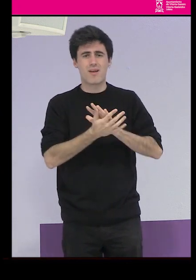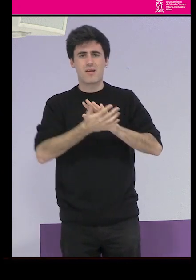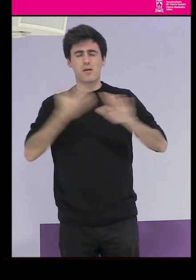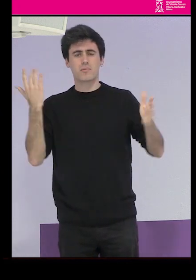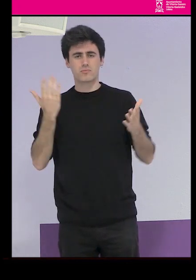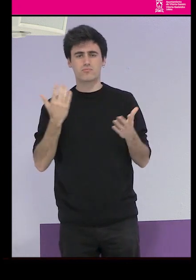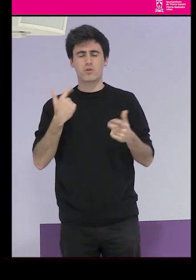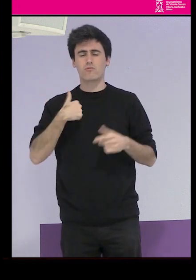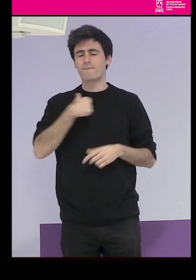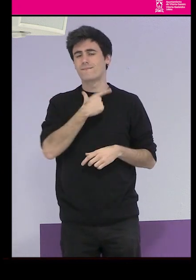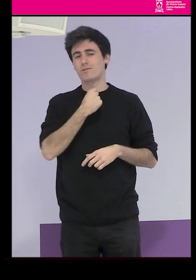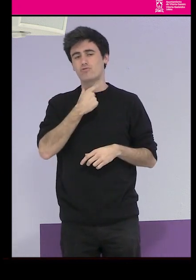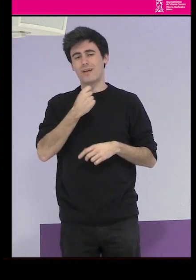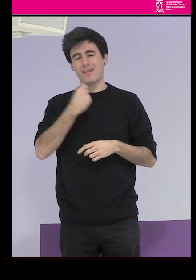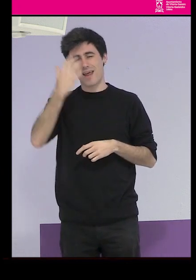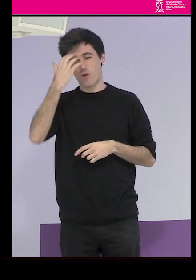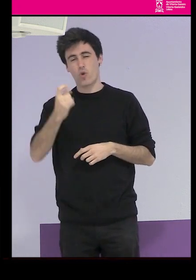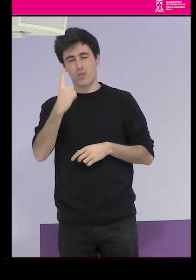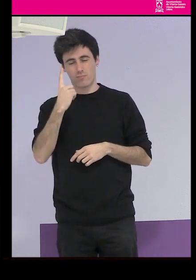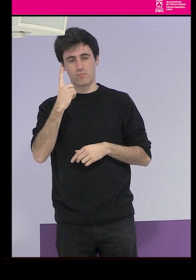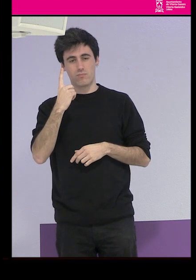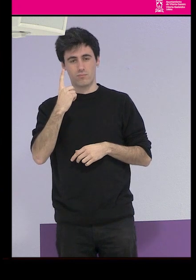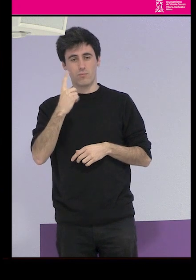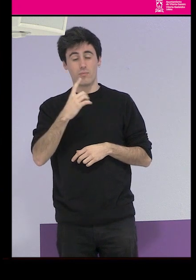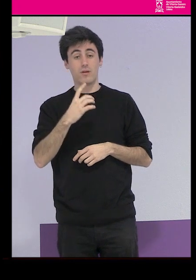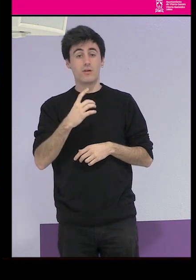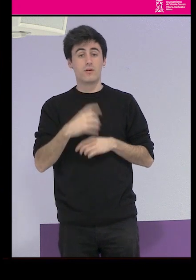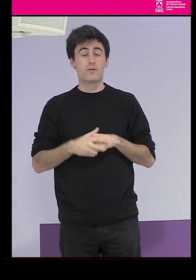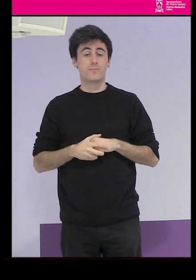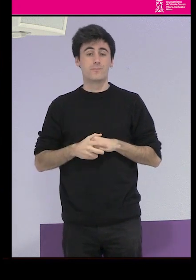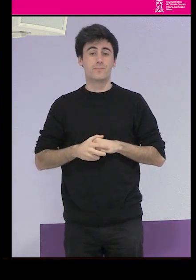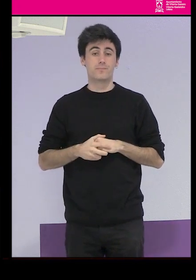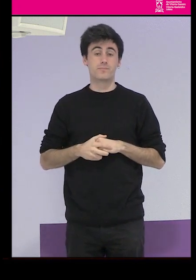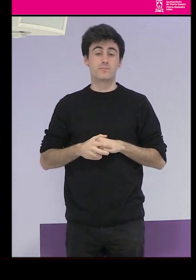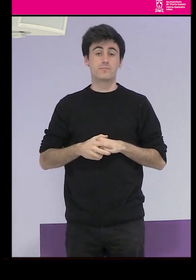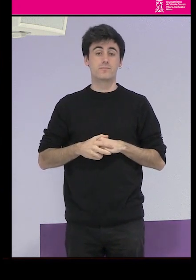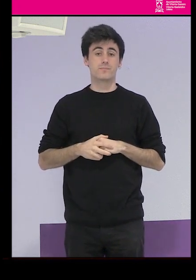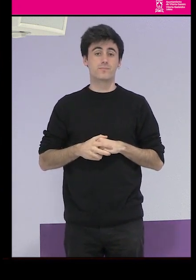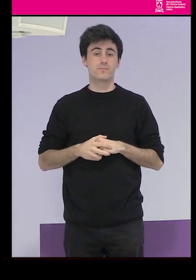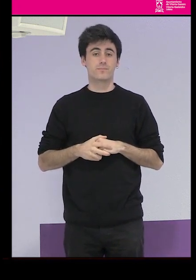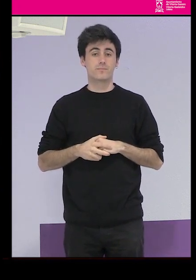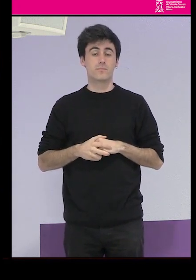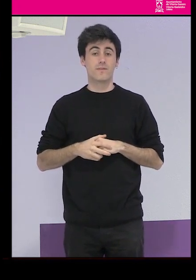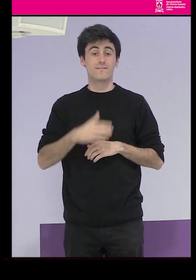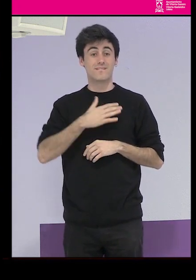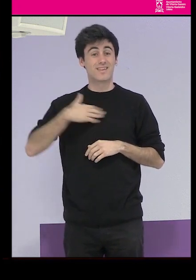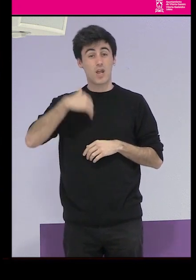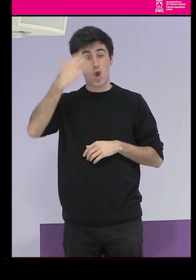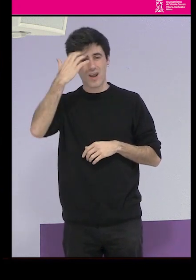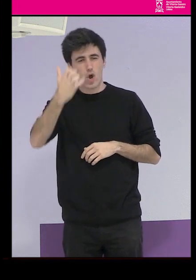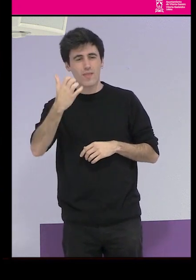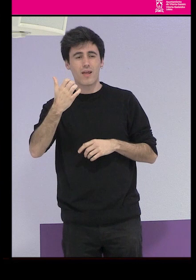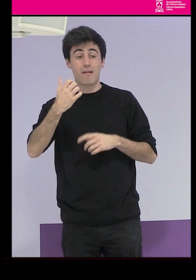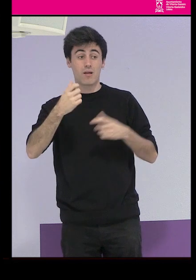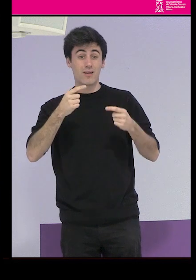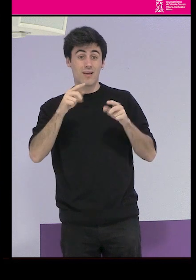recordar que cuando acabó la